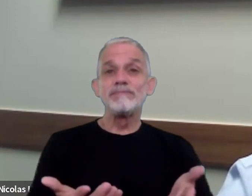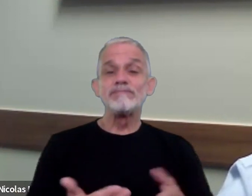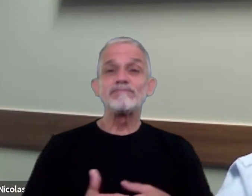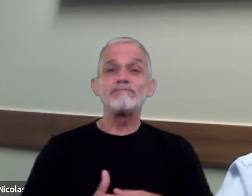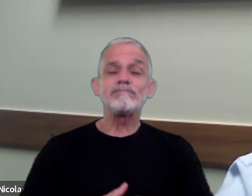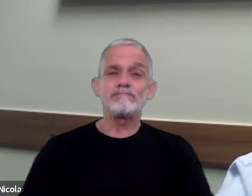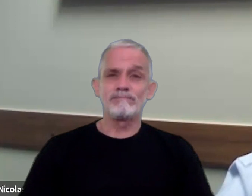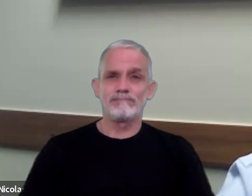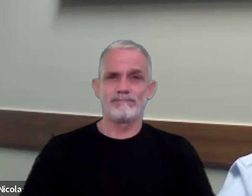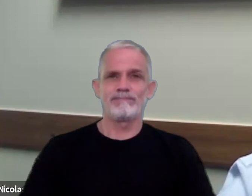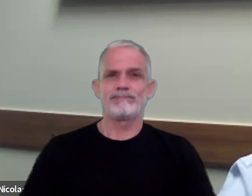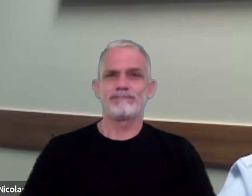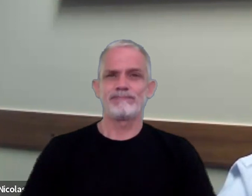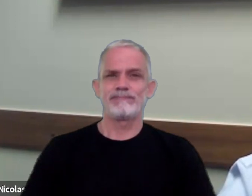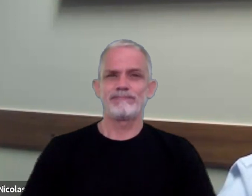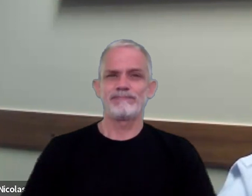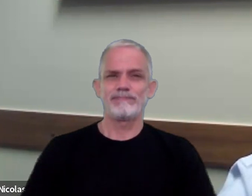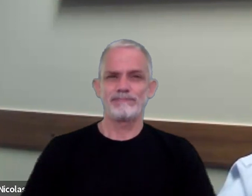digo